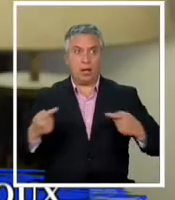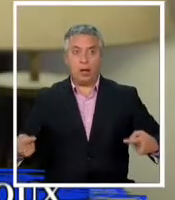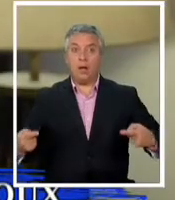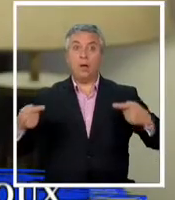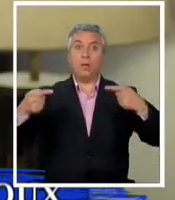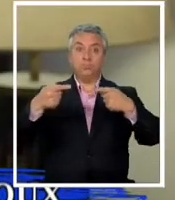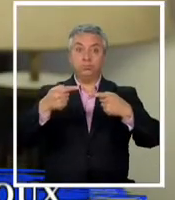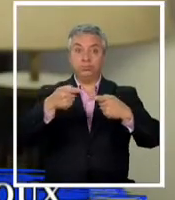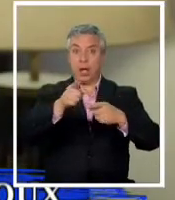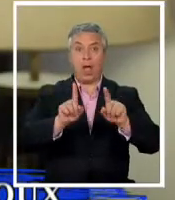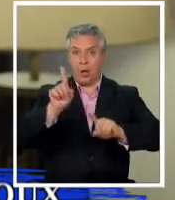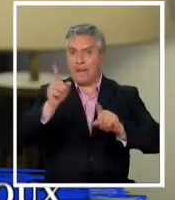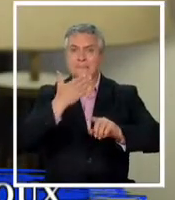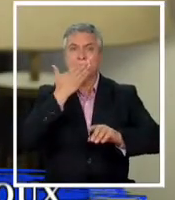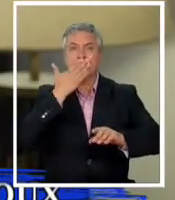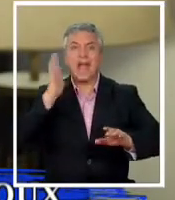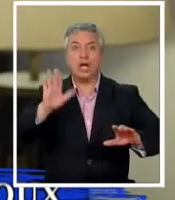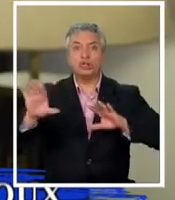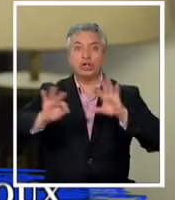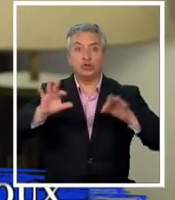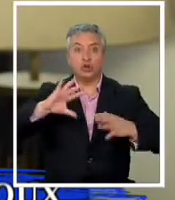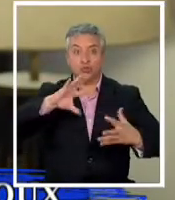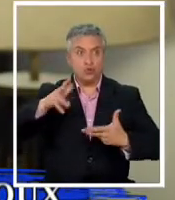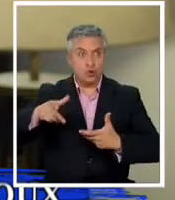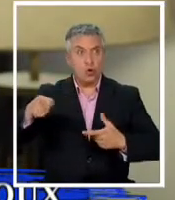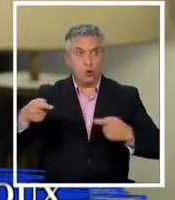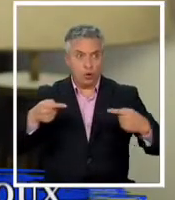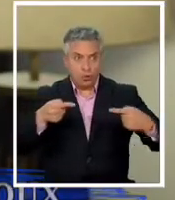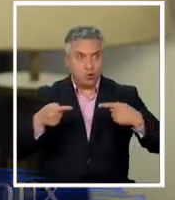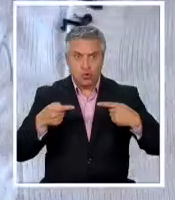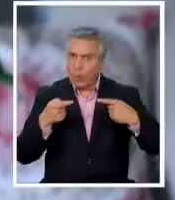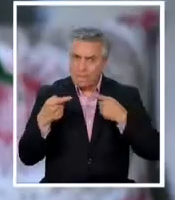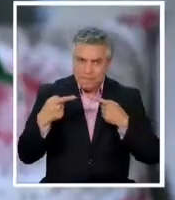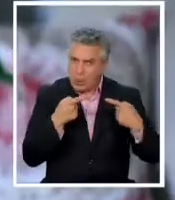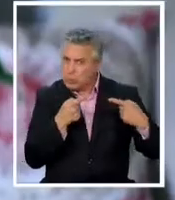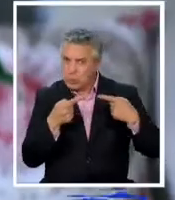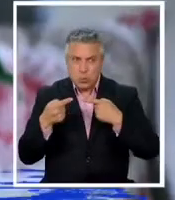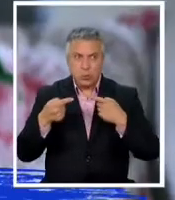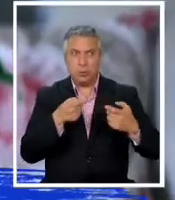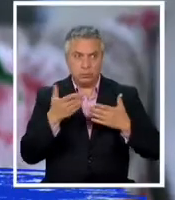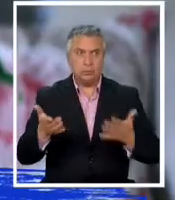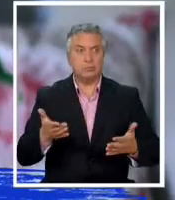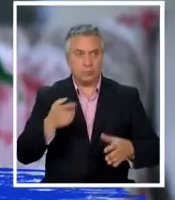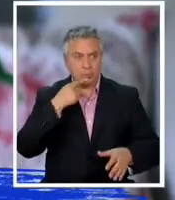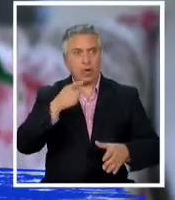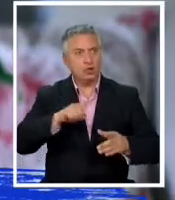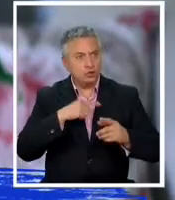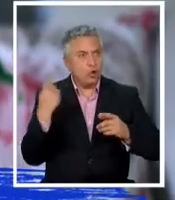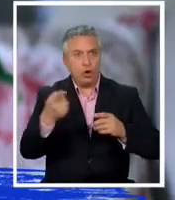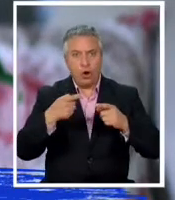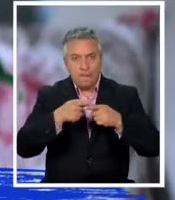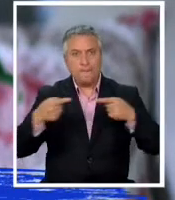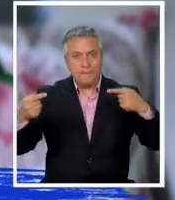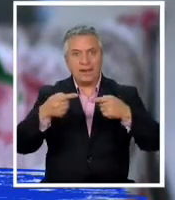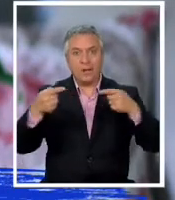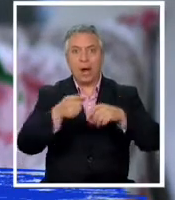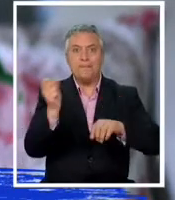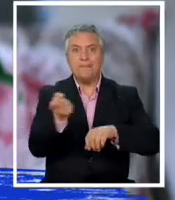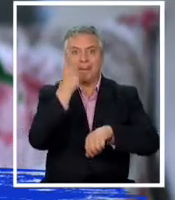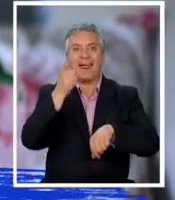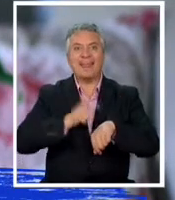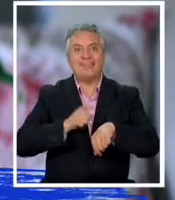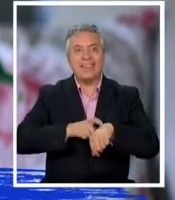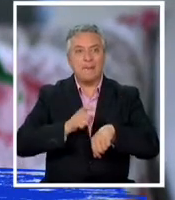con alguna de las mejores selecciones del mundo con resultados muy complicados Casi todos los partidos en el primer tiempo